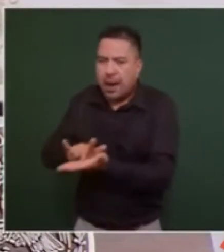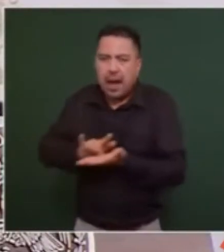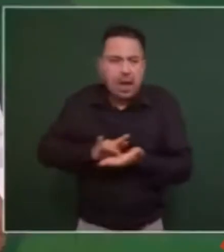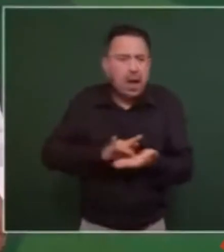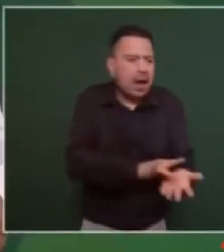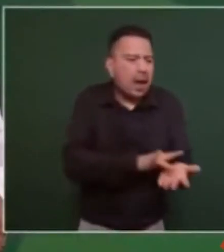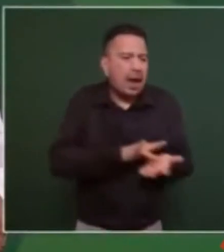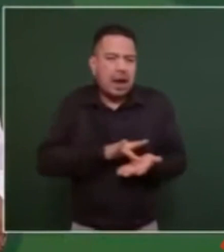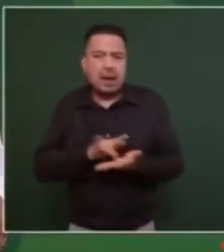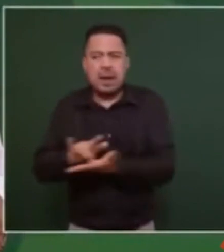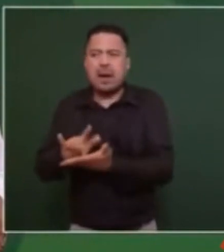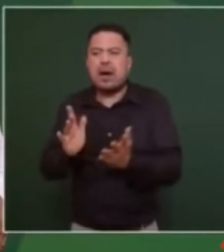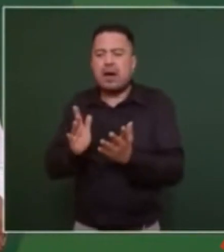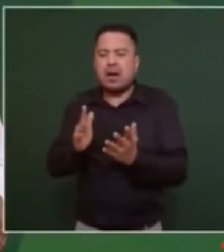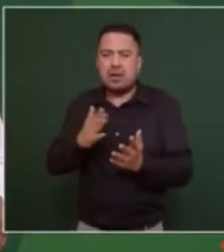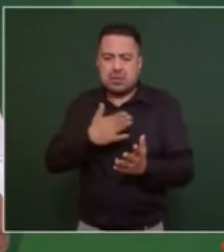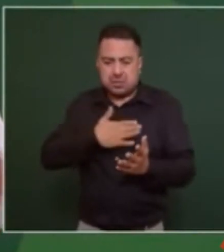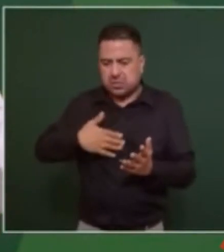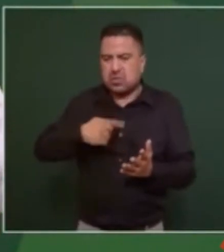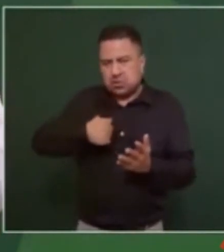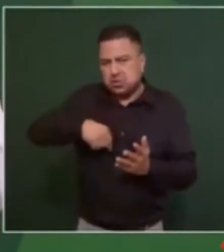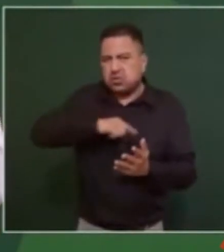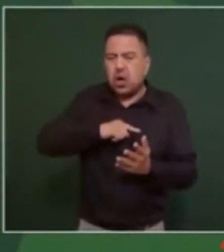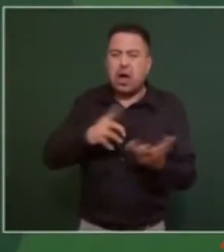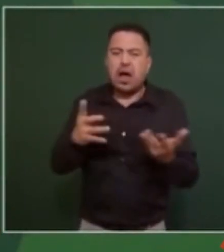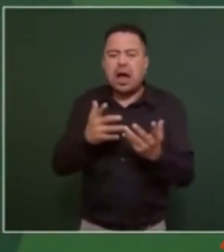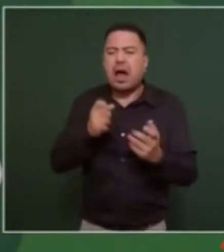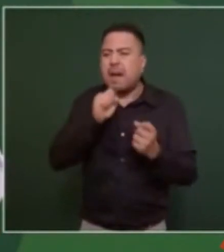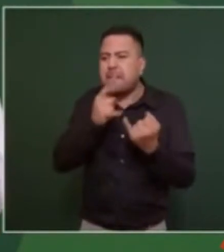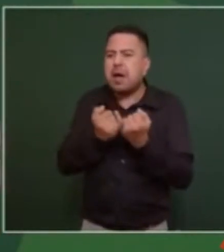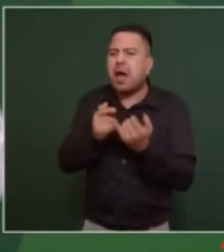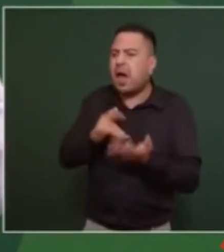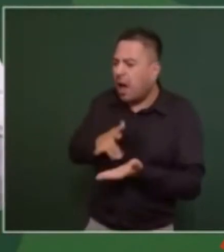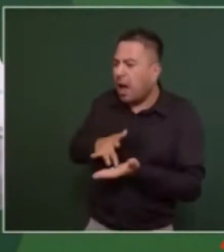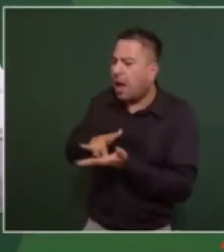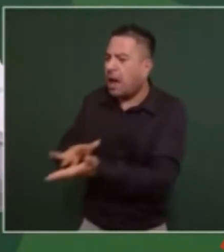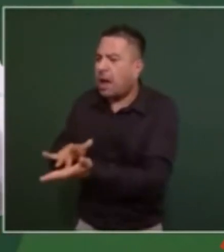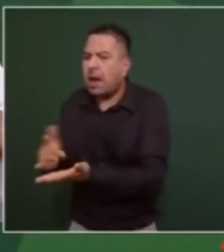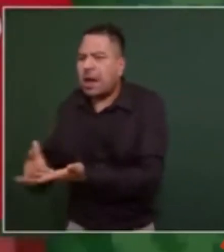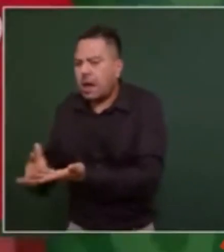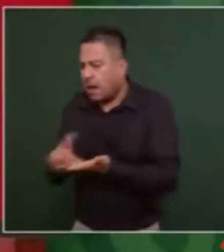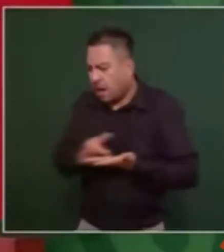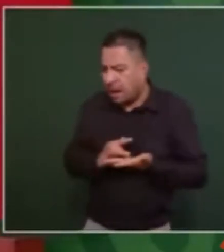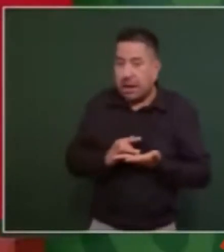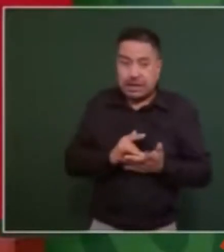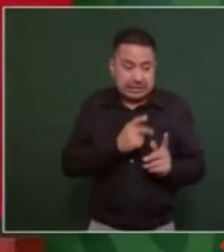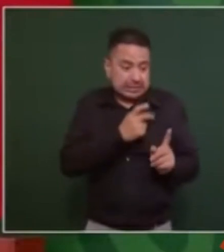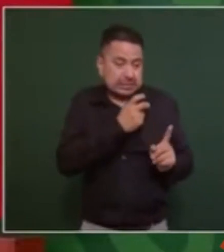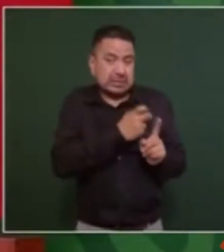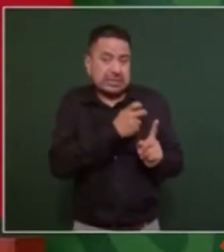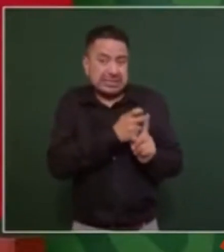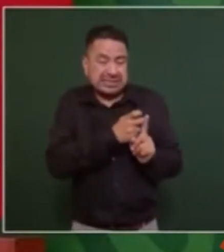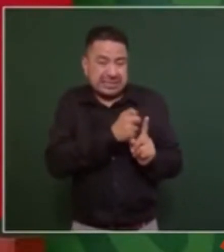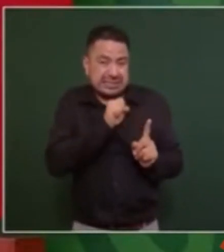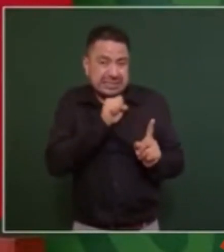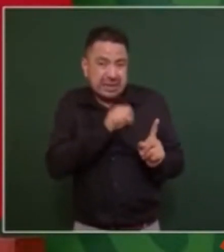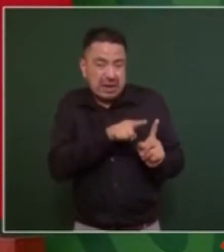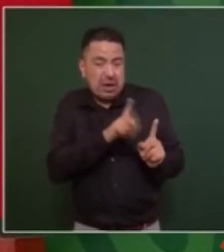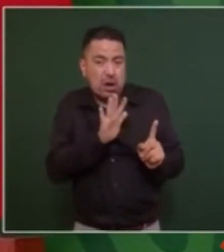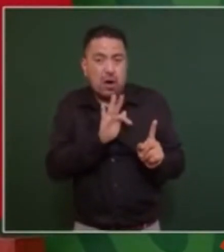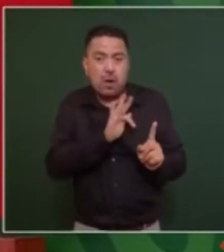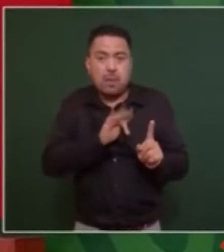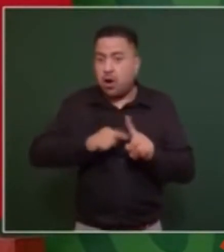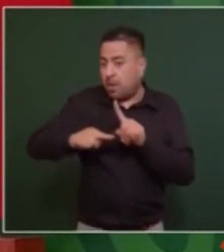lo que otros se origine, nosotros los vamos a apoyar y así sucesivamente. Eso es lo que ha traído, desde mi punto de vista de